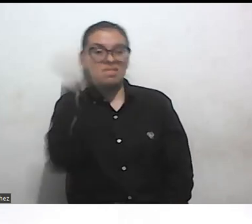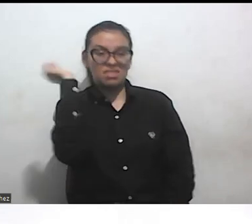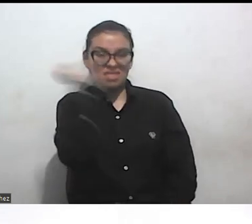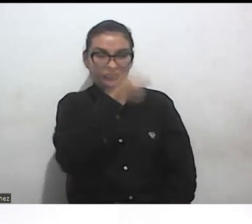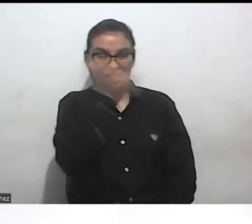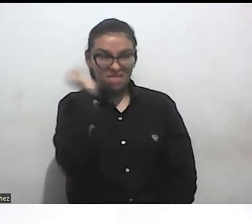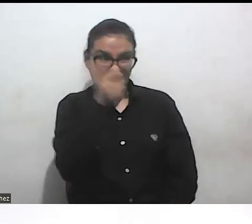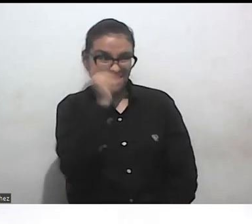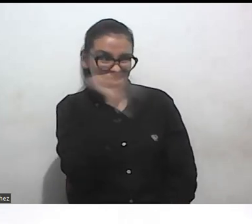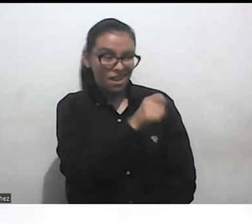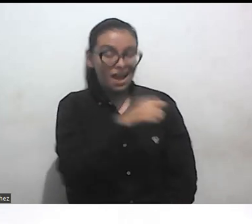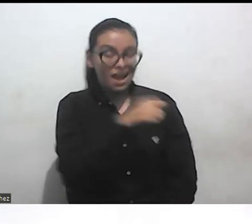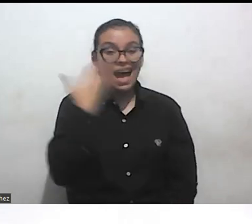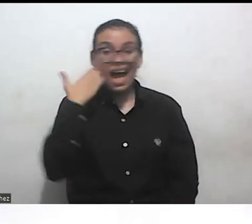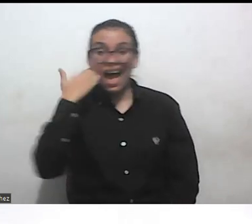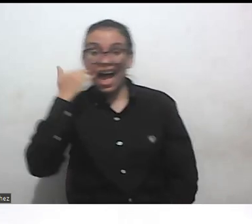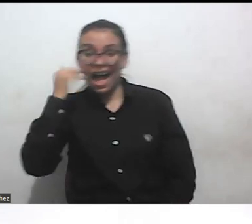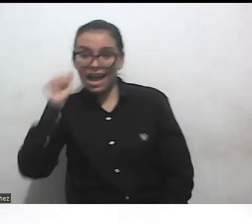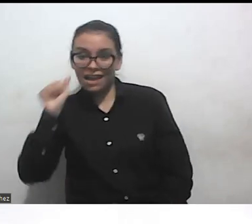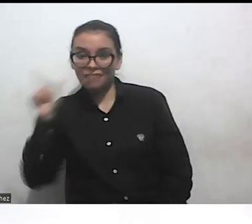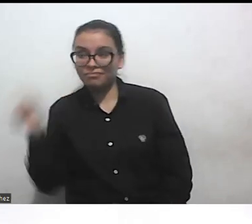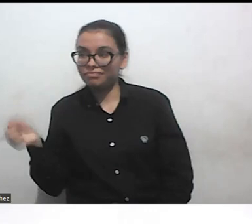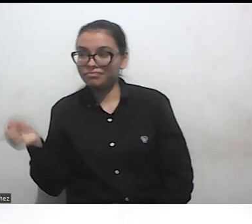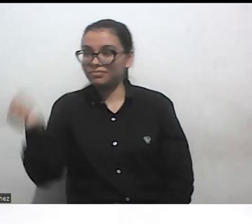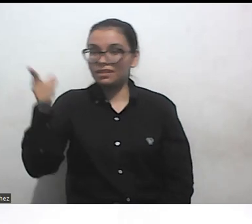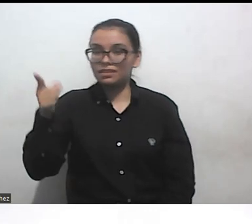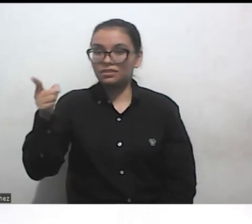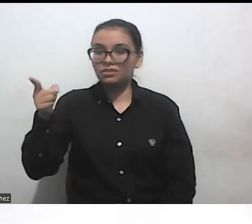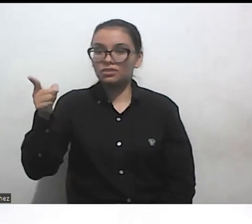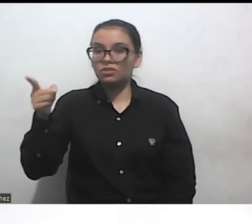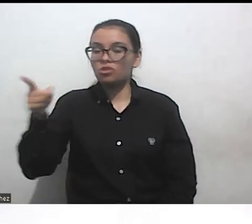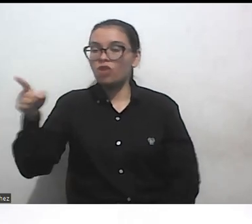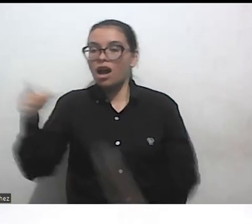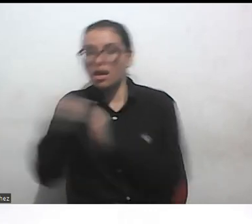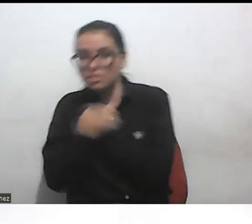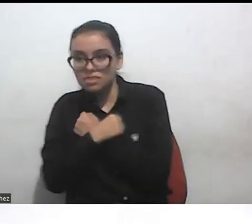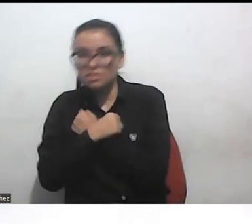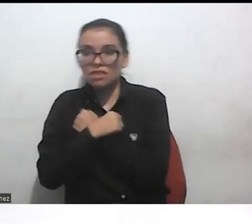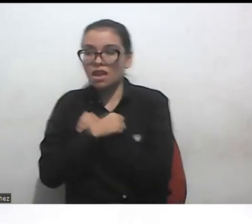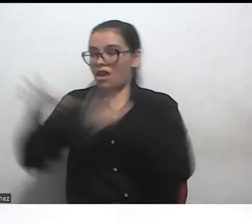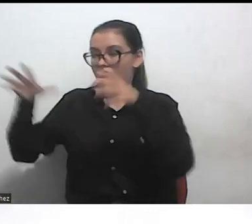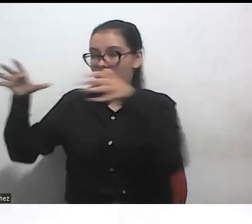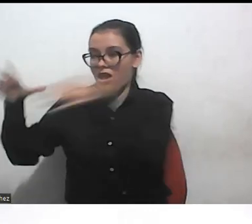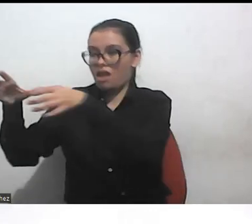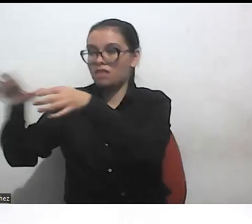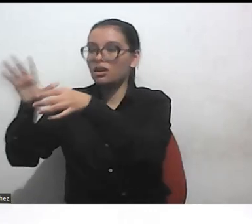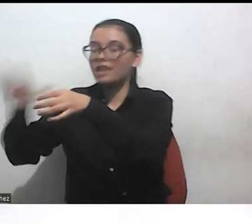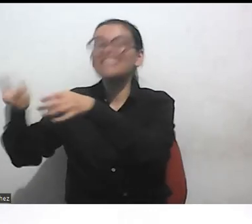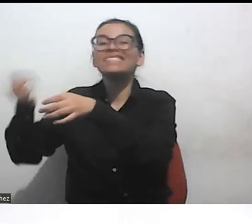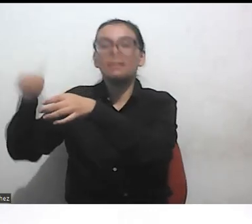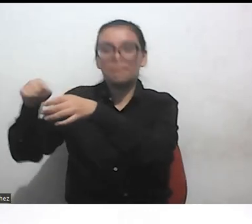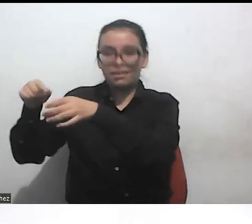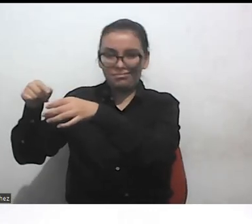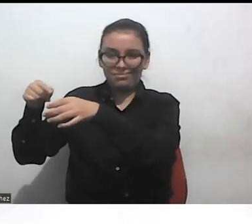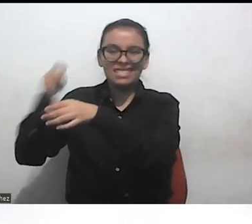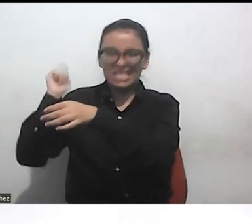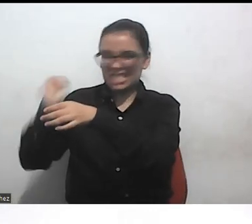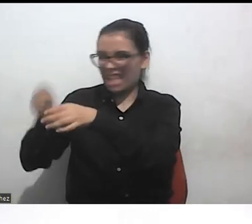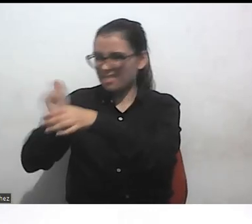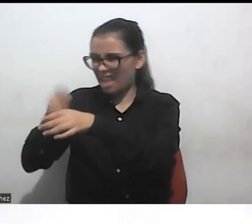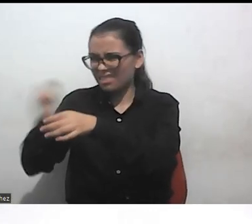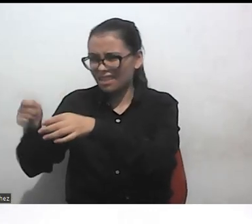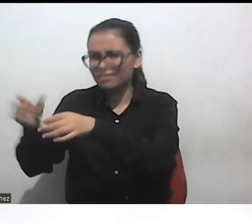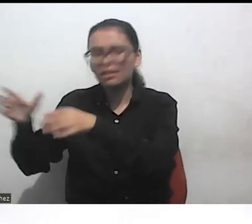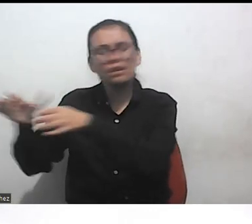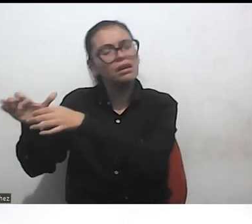militantes los llevaban al borda que era un psiquiátrico en donde también había tortura pero incluso la forma de